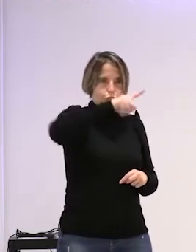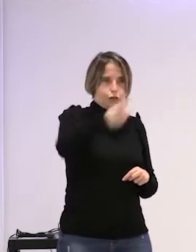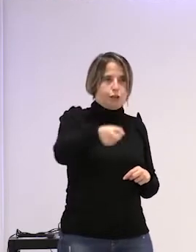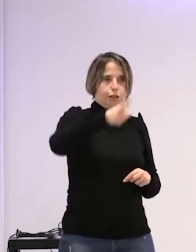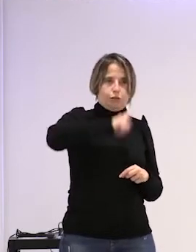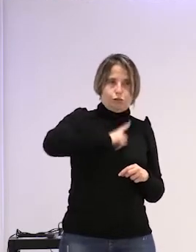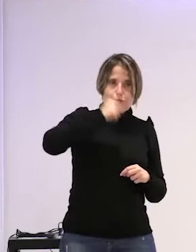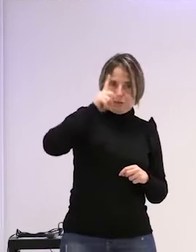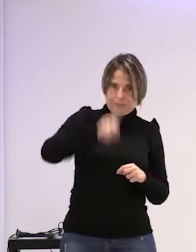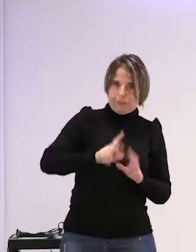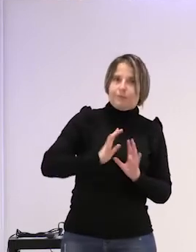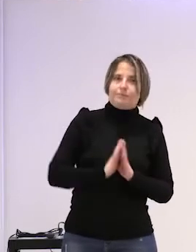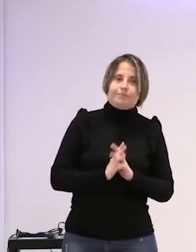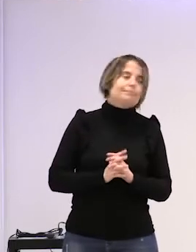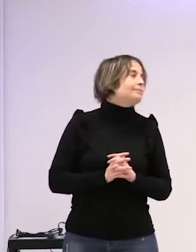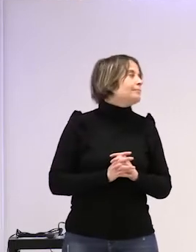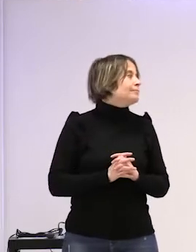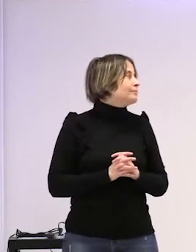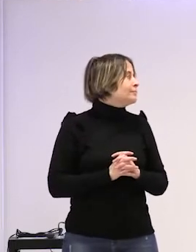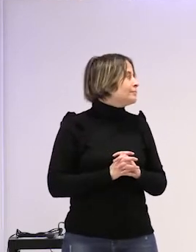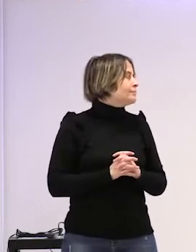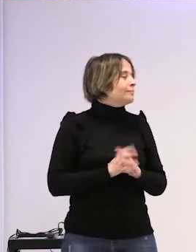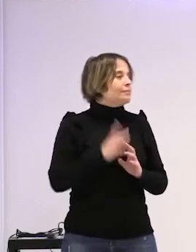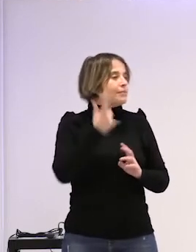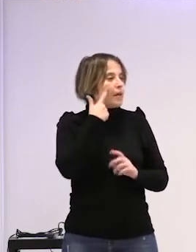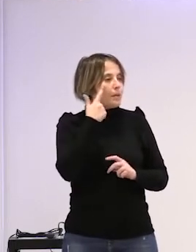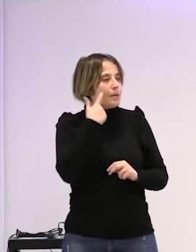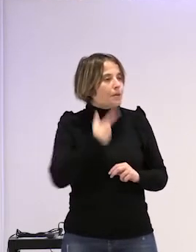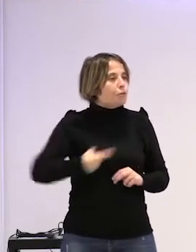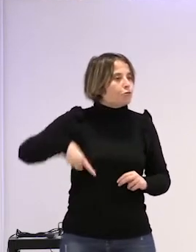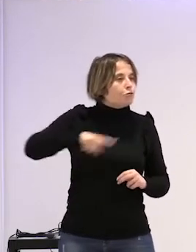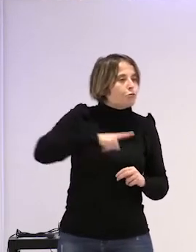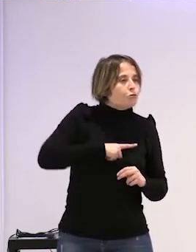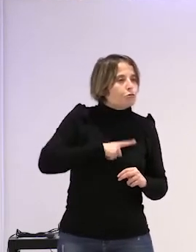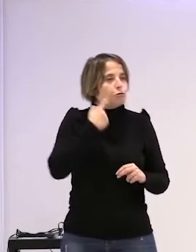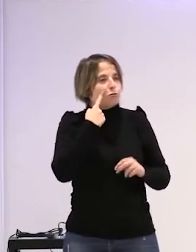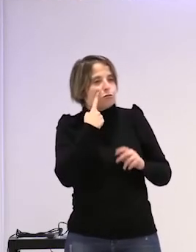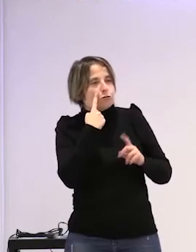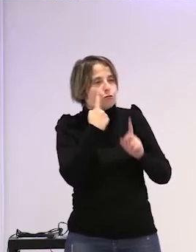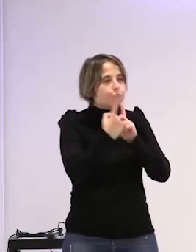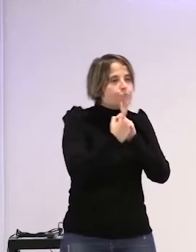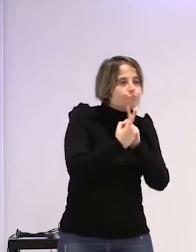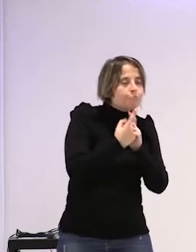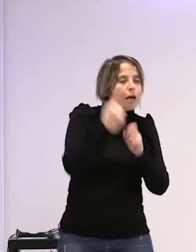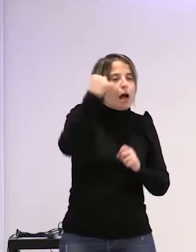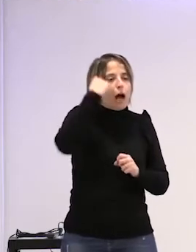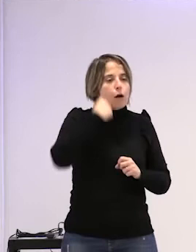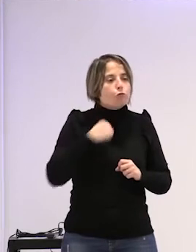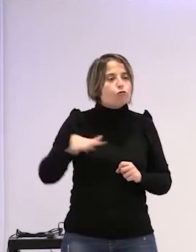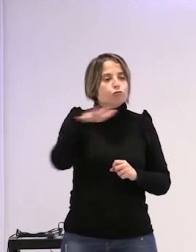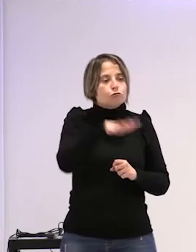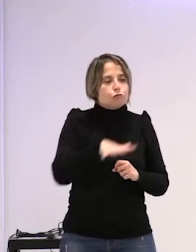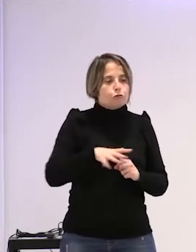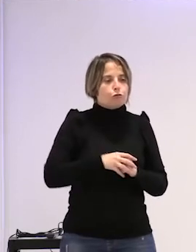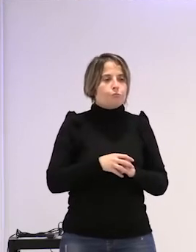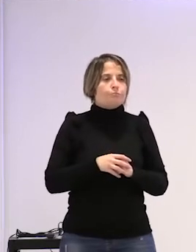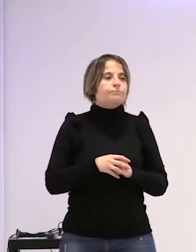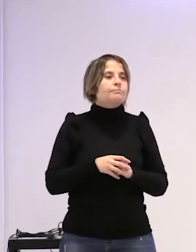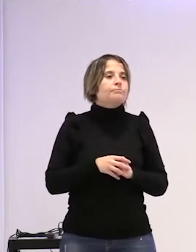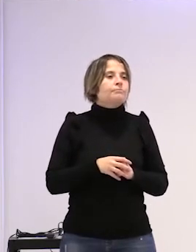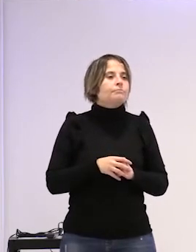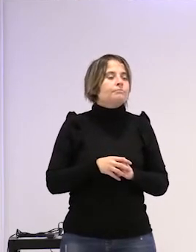nosotras también ¿no? a ver cuál es desde dónde nos acercamos a los abusos y una tercera idea